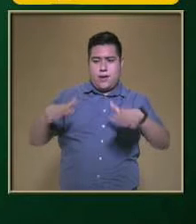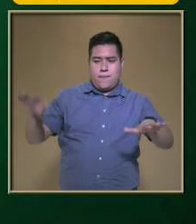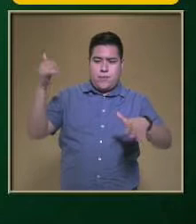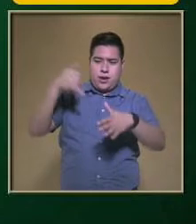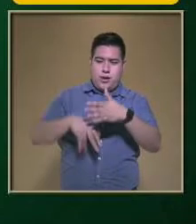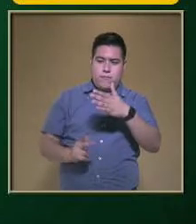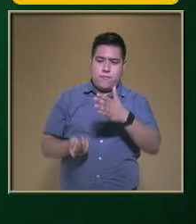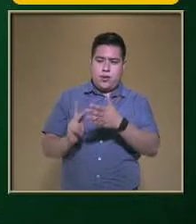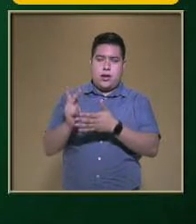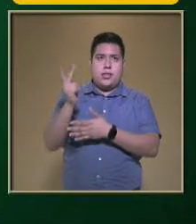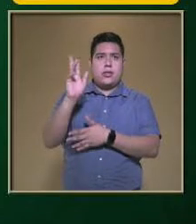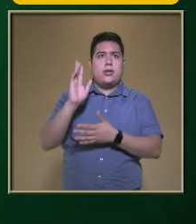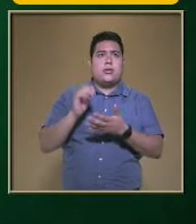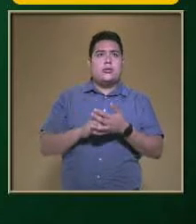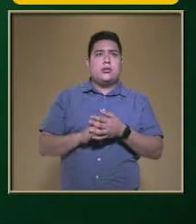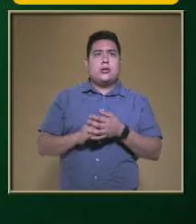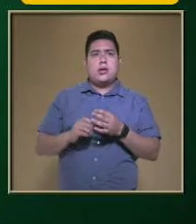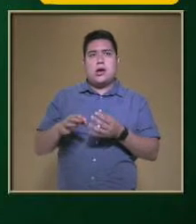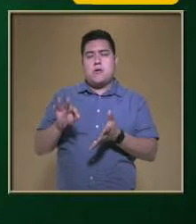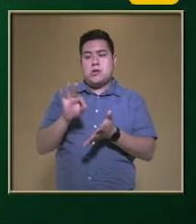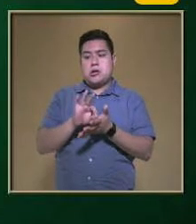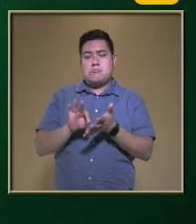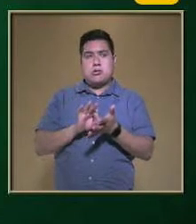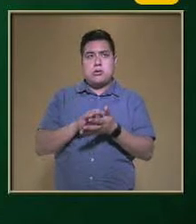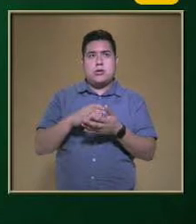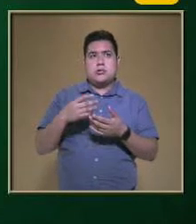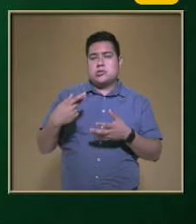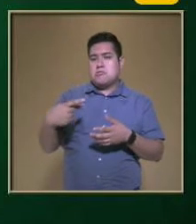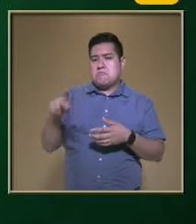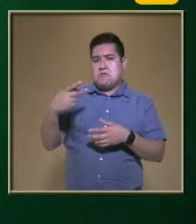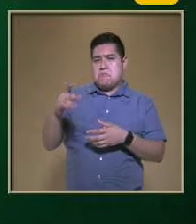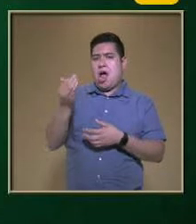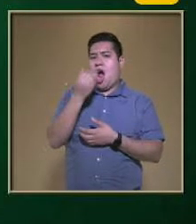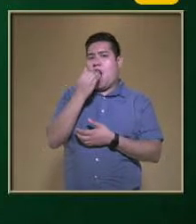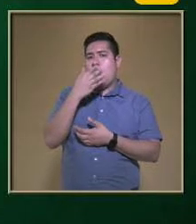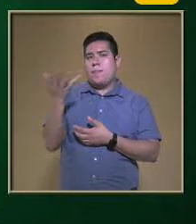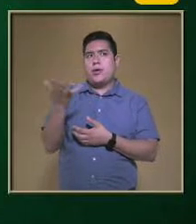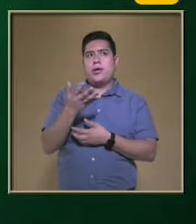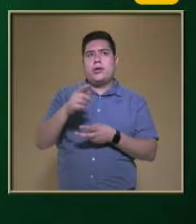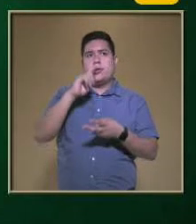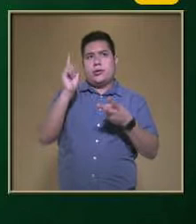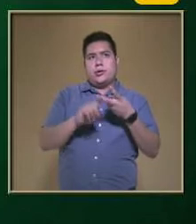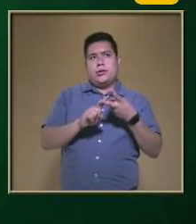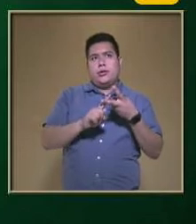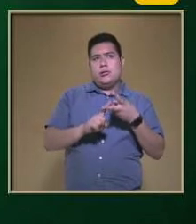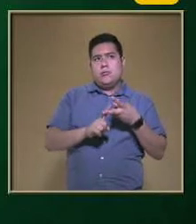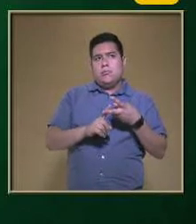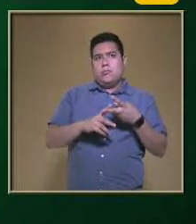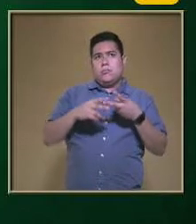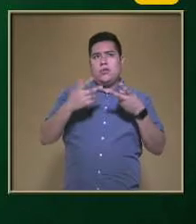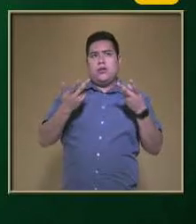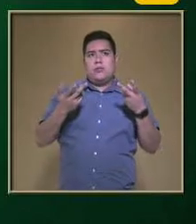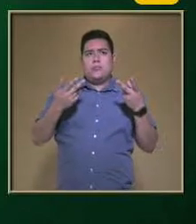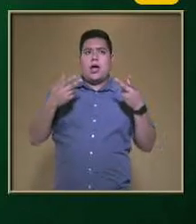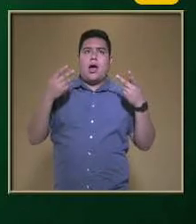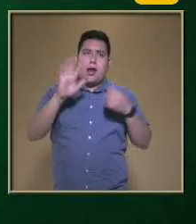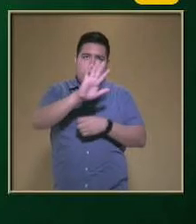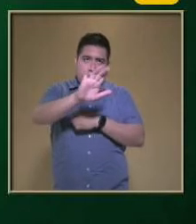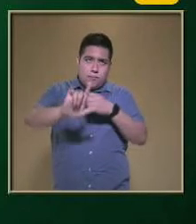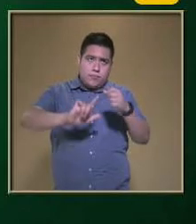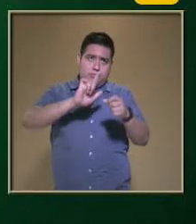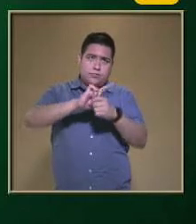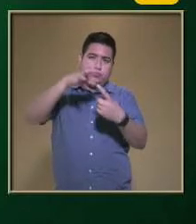bacterias Que son Fotosintéticas El tipo de nutrición Eterótrofa Son aquellos seres Como los animales